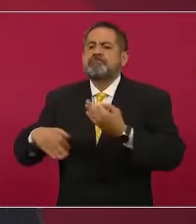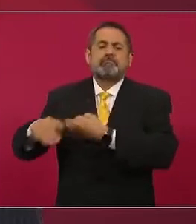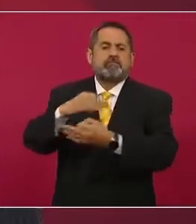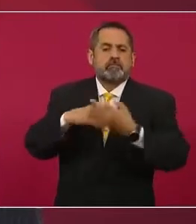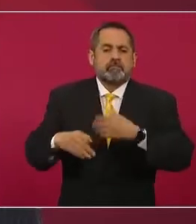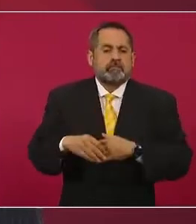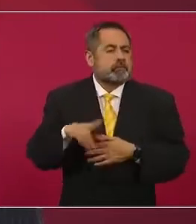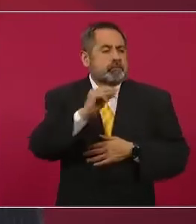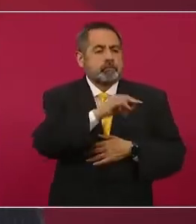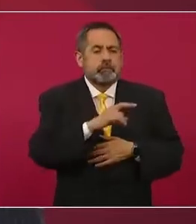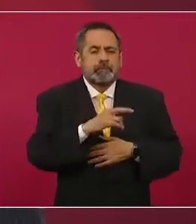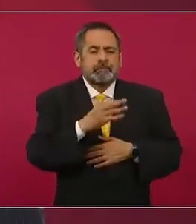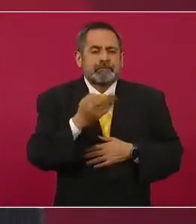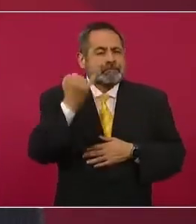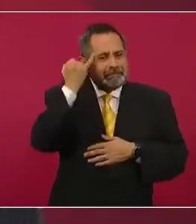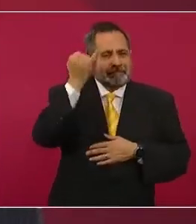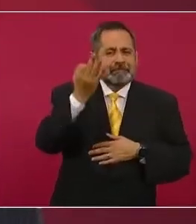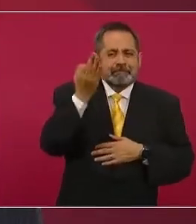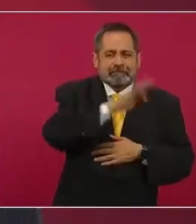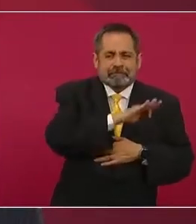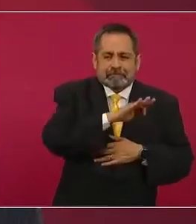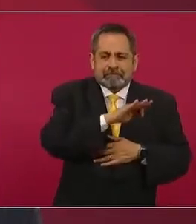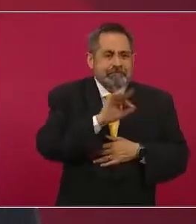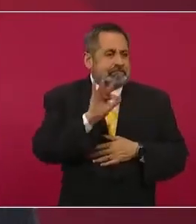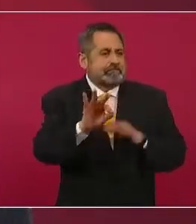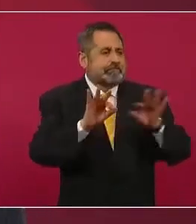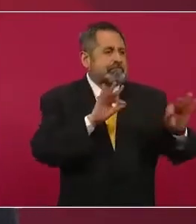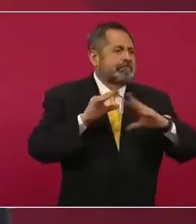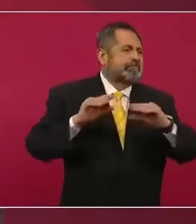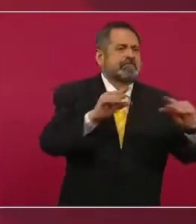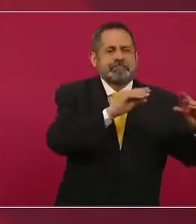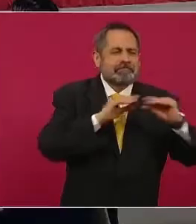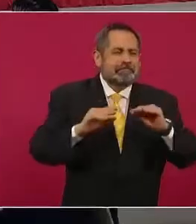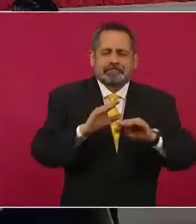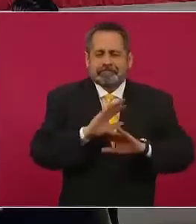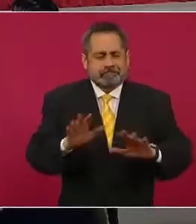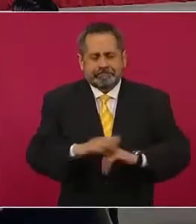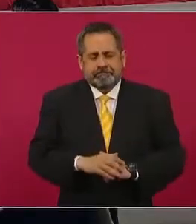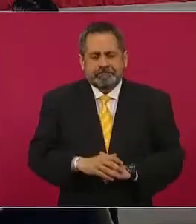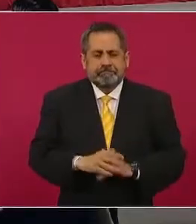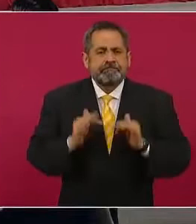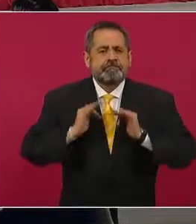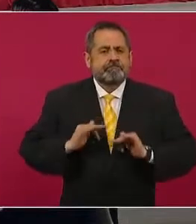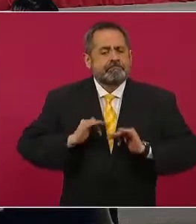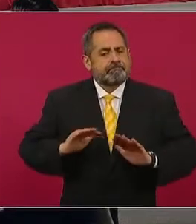No propaguemos rumores, no generemos pánico, tengamos calma. Muchas gracias.